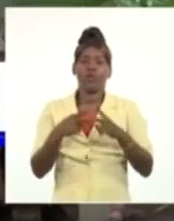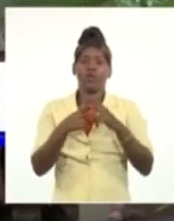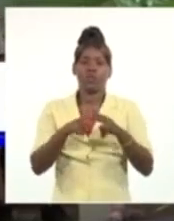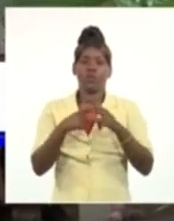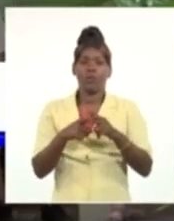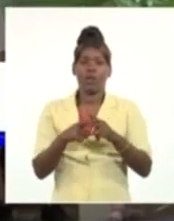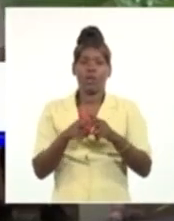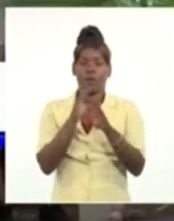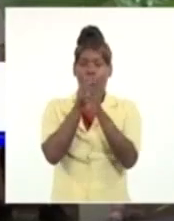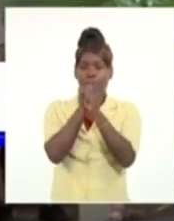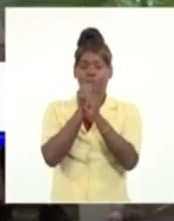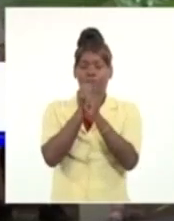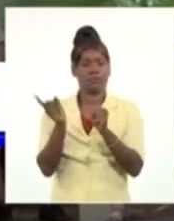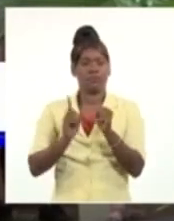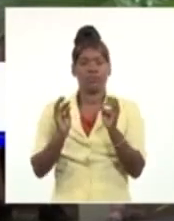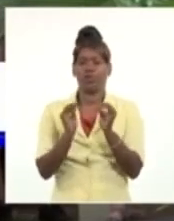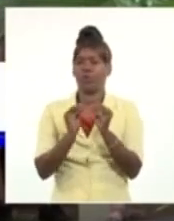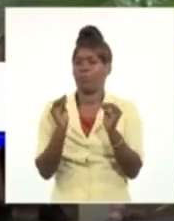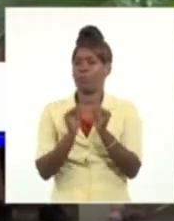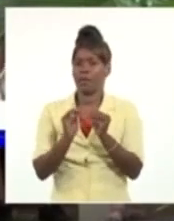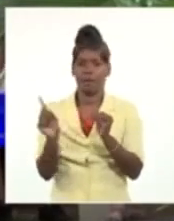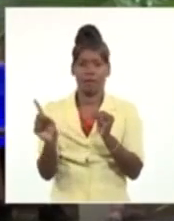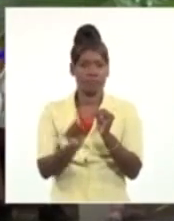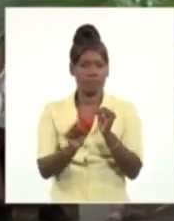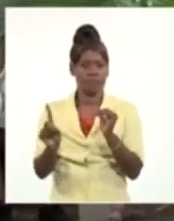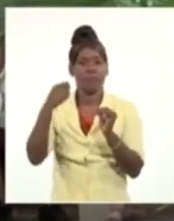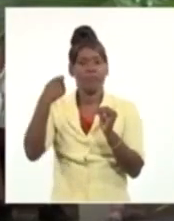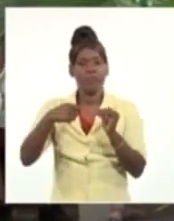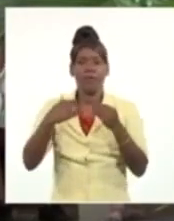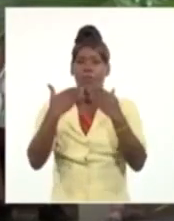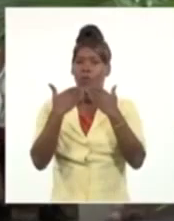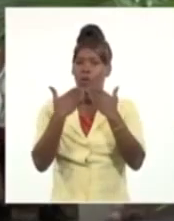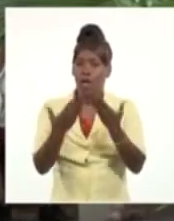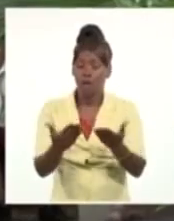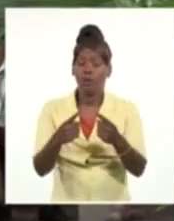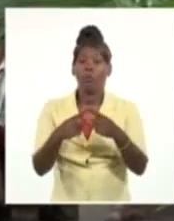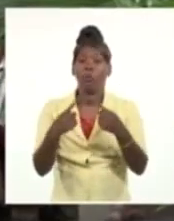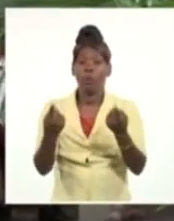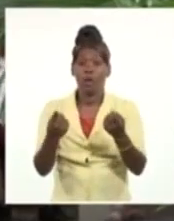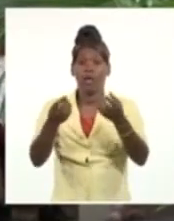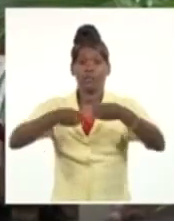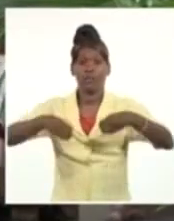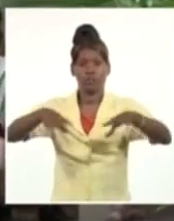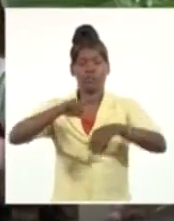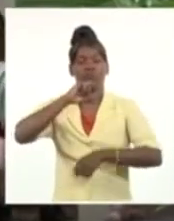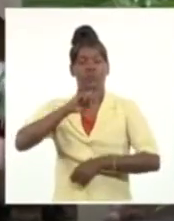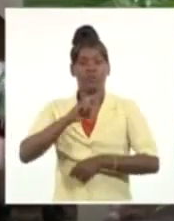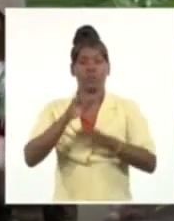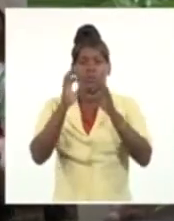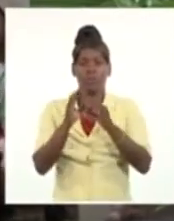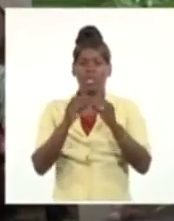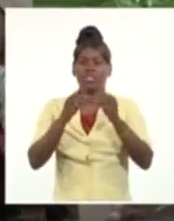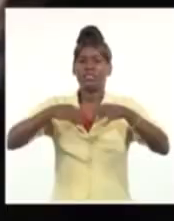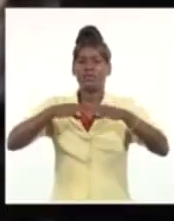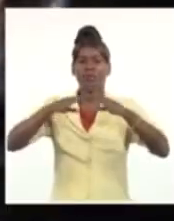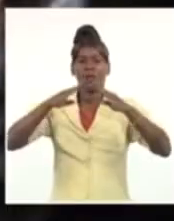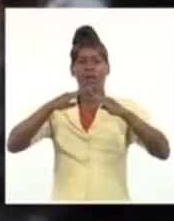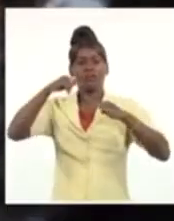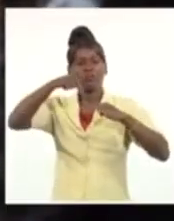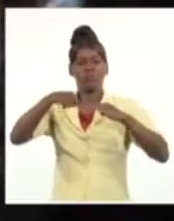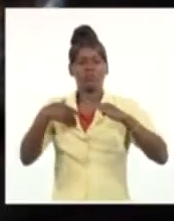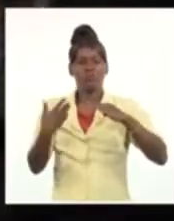problema alguno de las vicisitudes tan difíciles, tan duras, tan duras que se vive en una casa, que se vive para llegar aquí en un